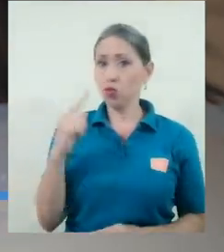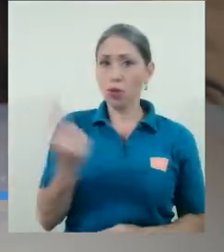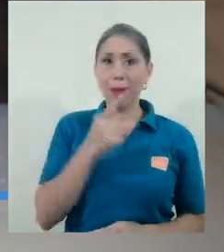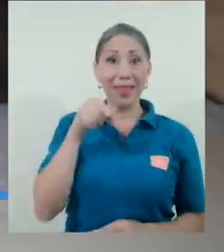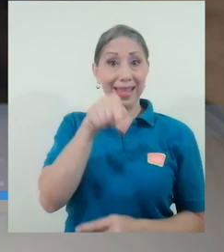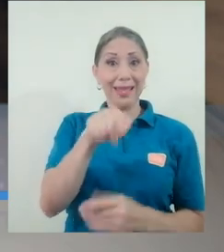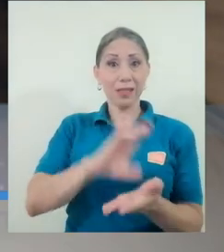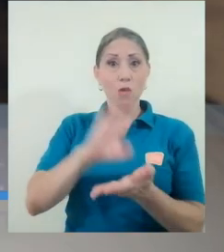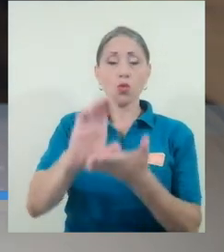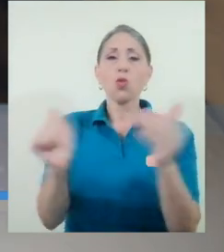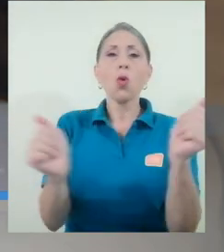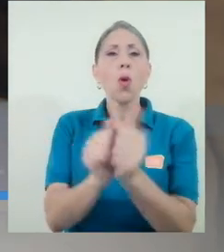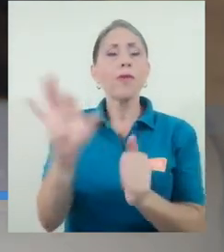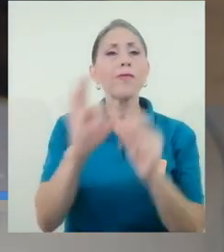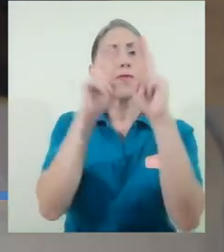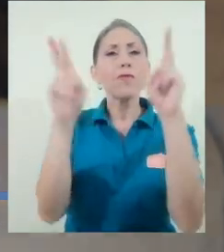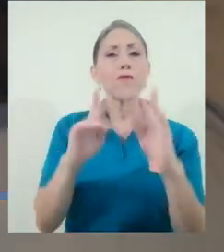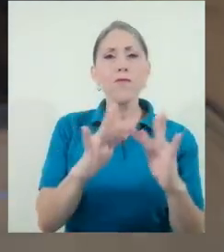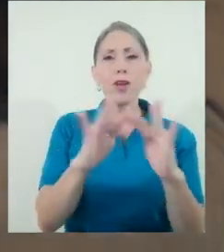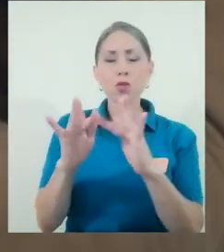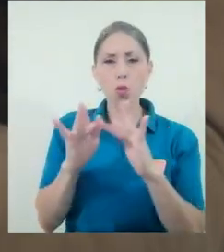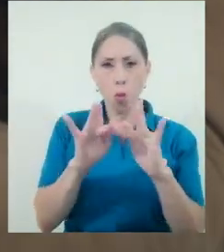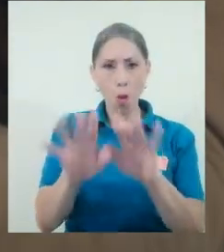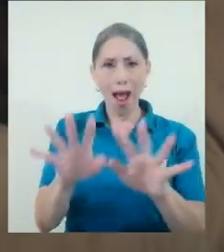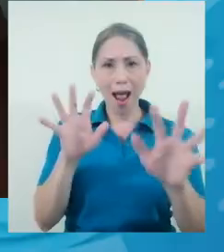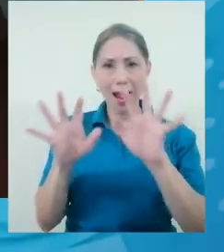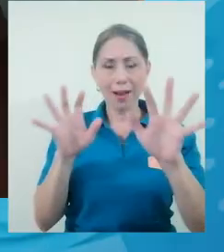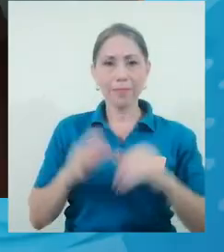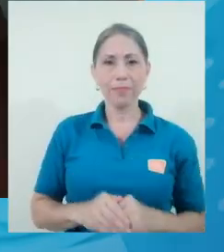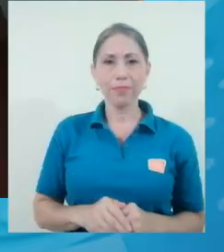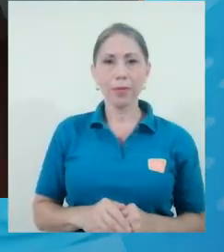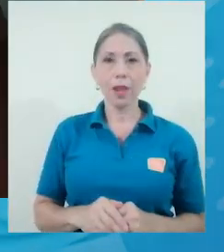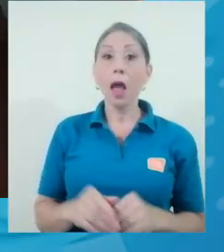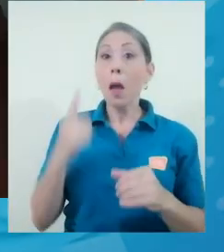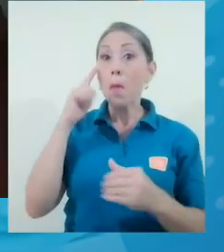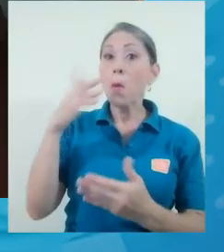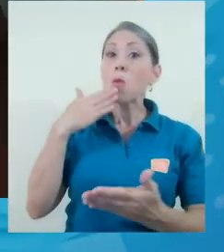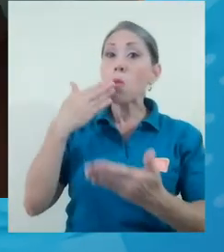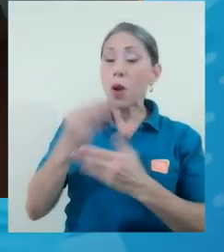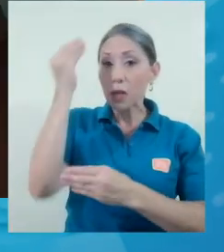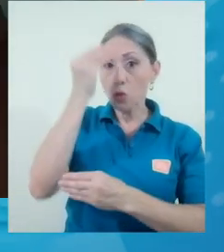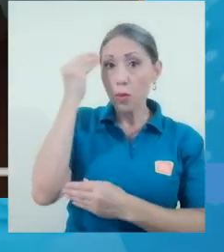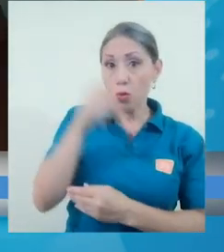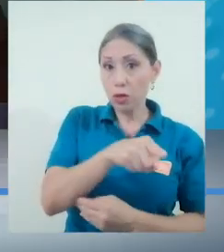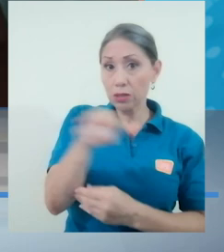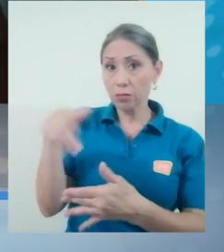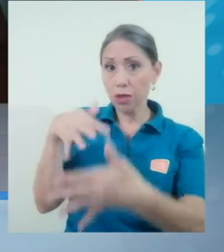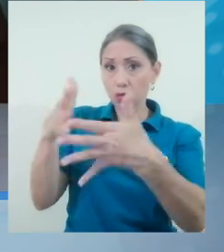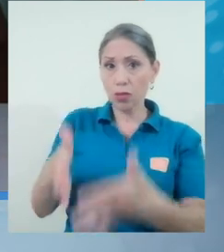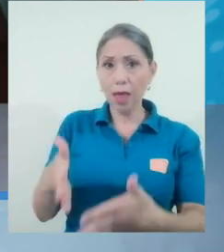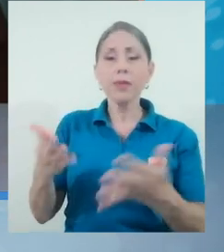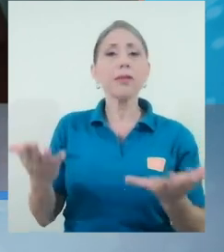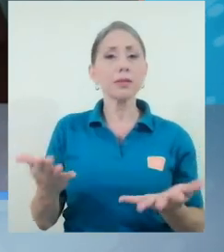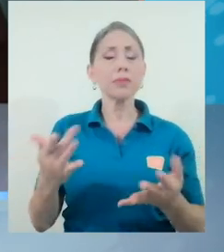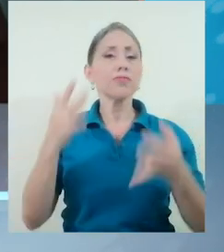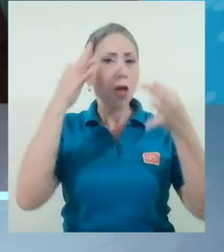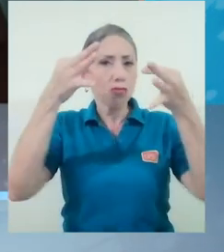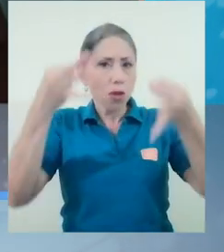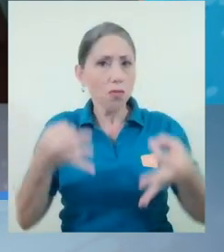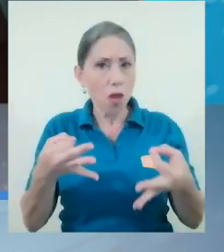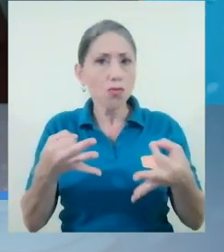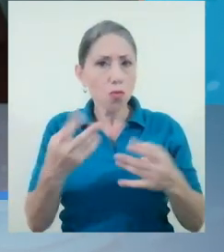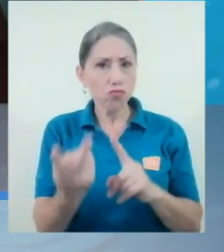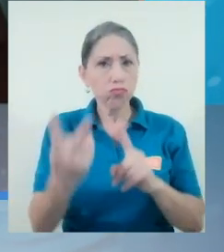solo este curso existe bajo la modalidad virtual. Debido a las buenas impresiones que obtuvimos de los estudiantes, se